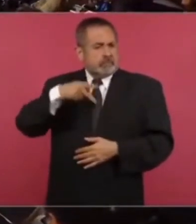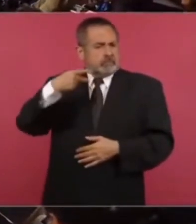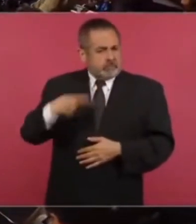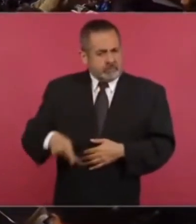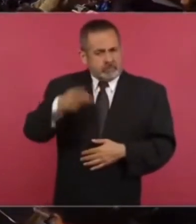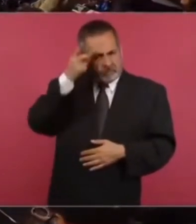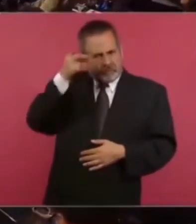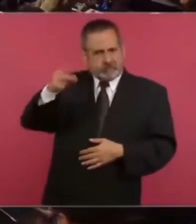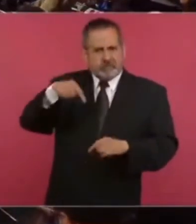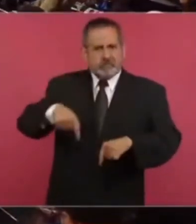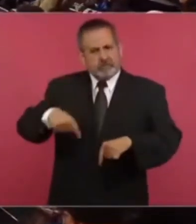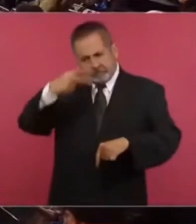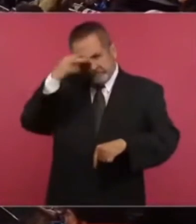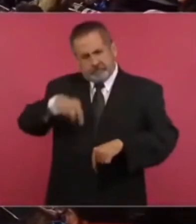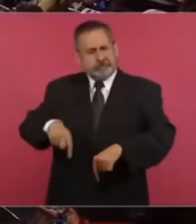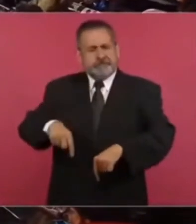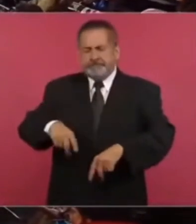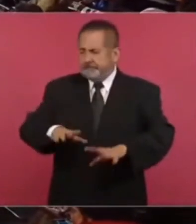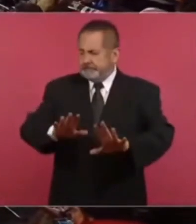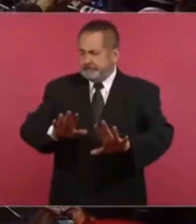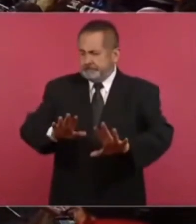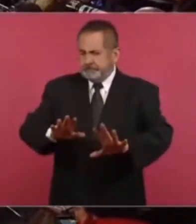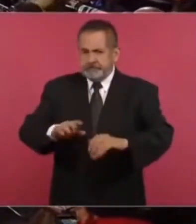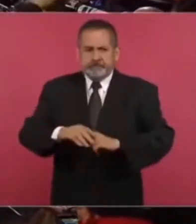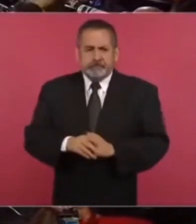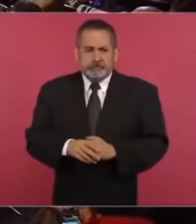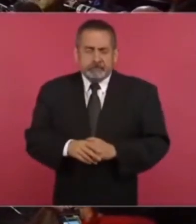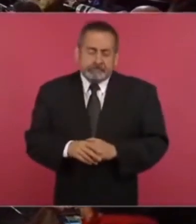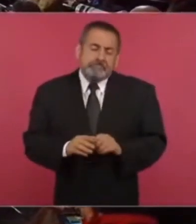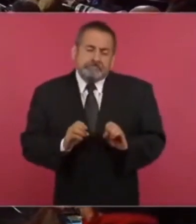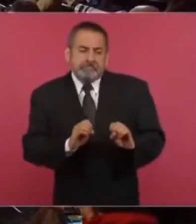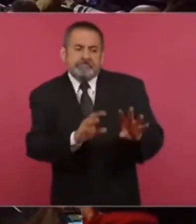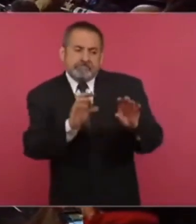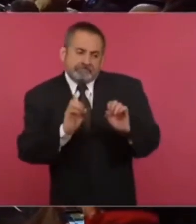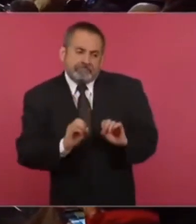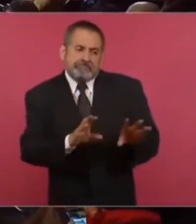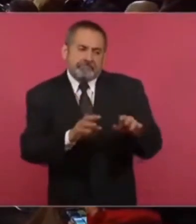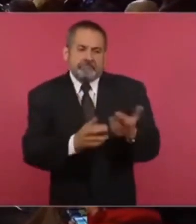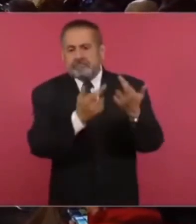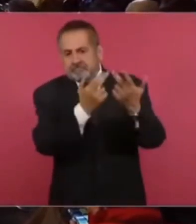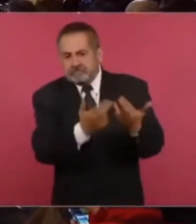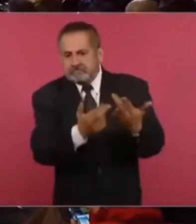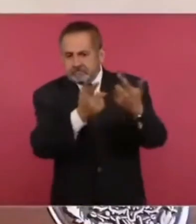el territorio no podemos seguir permitiendo la destrucción